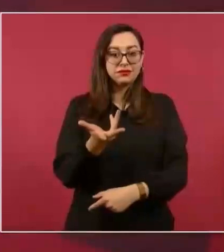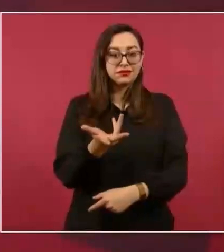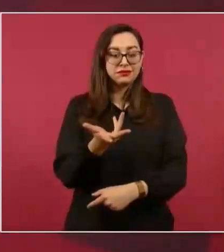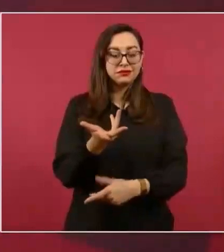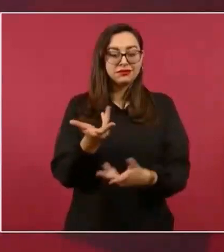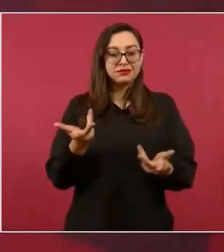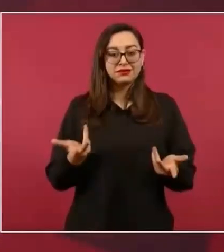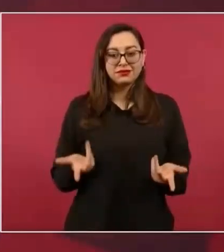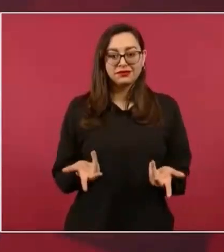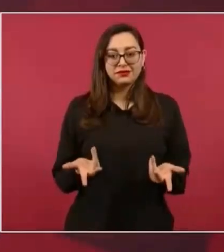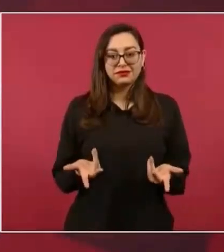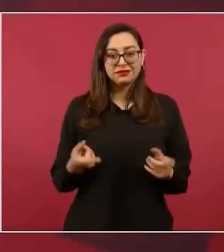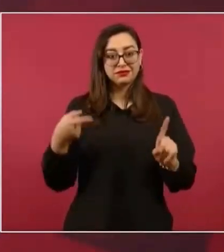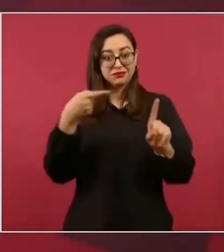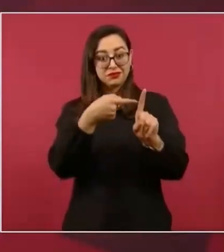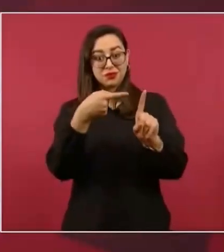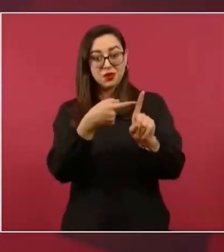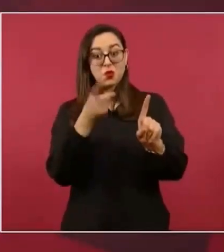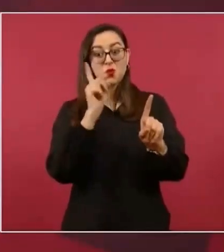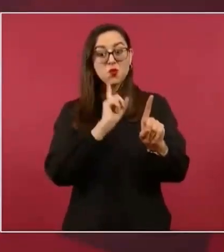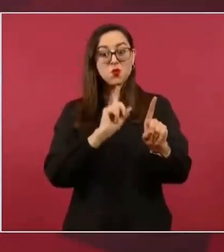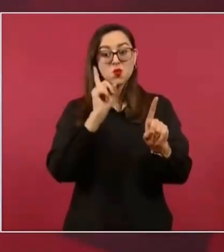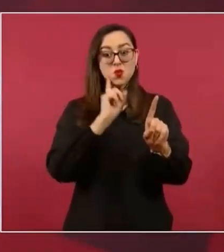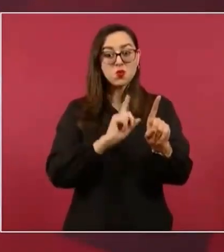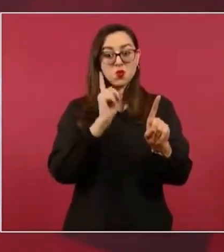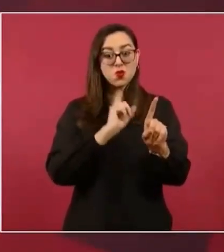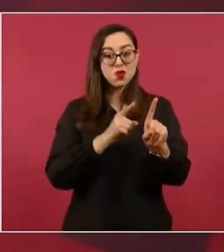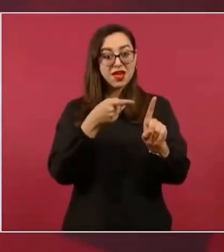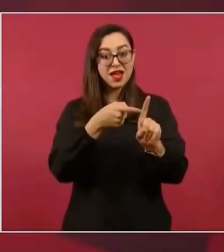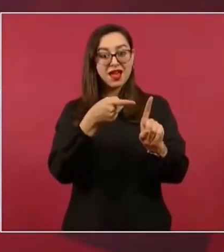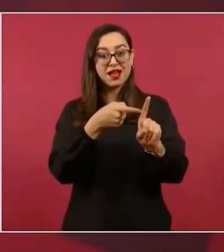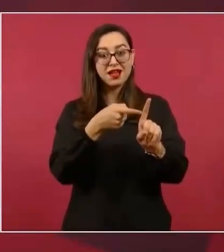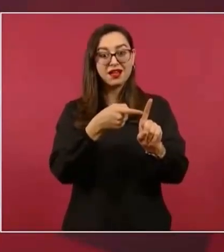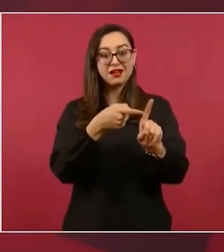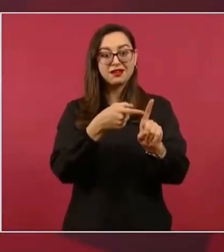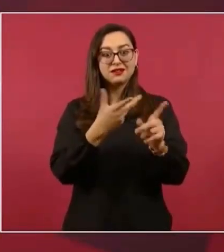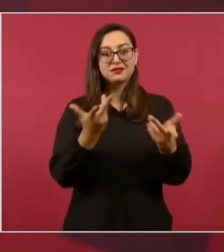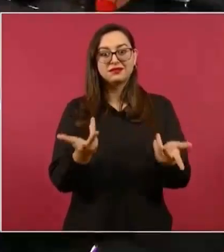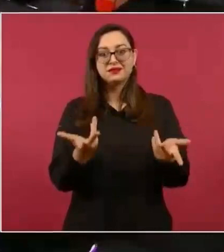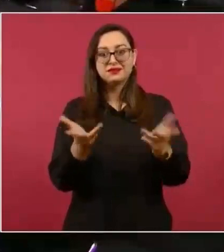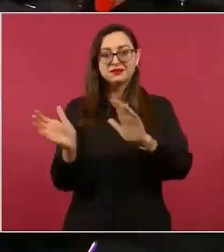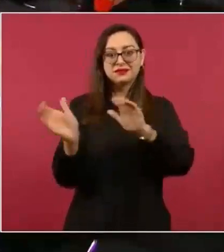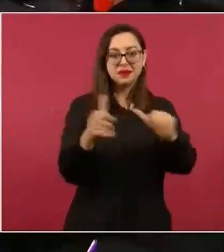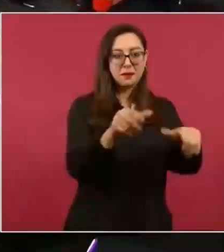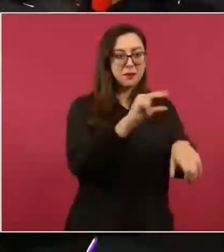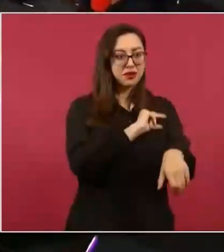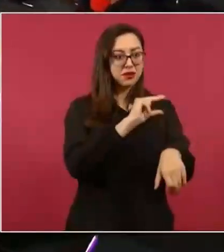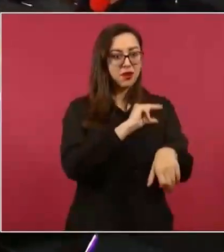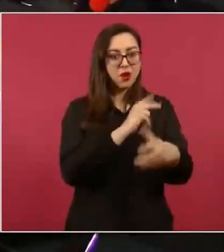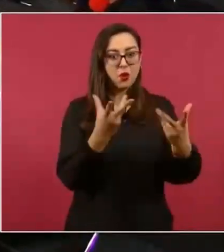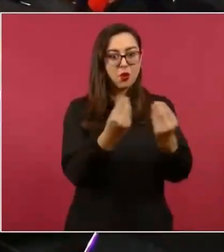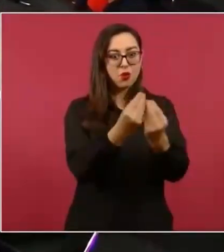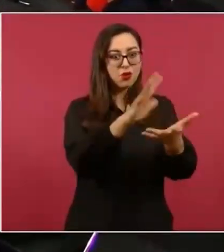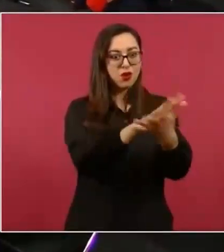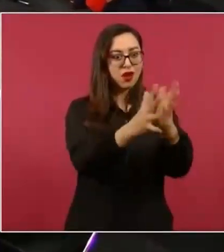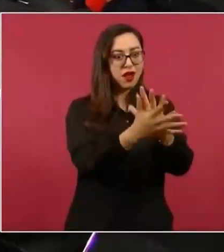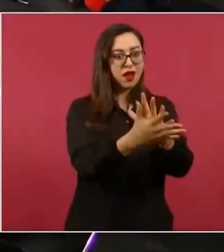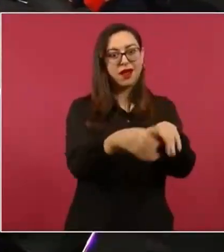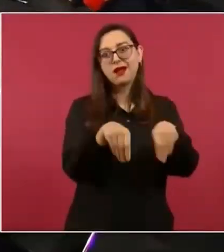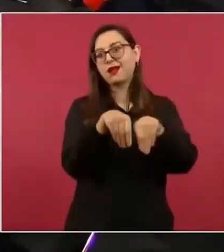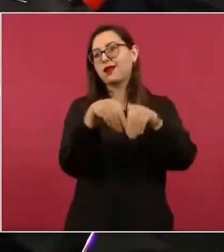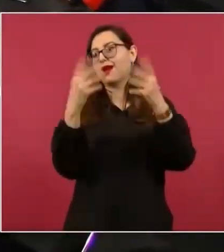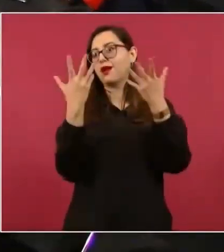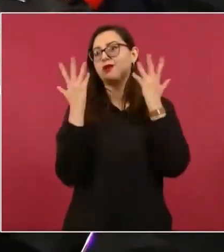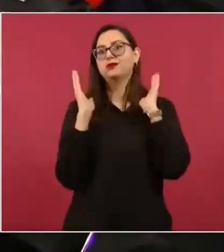cuando esa presidenta le iba a dar la razón a la Comisión Federal de Electricidad, una empresa pública